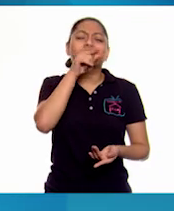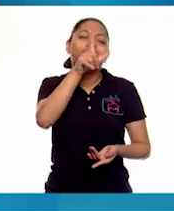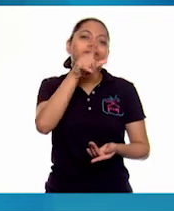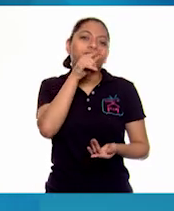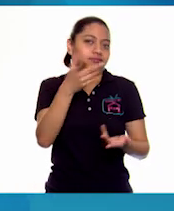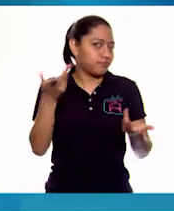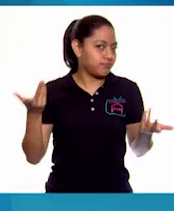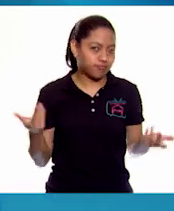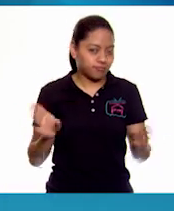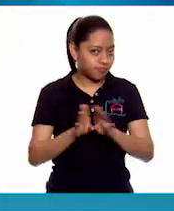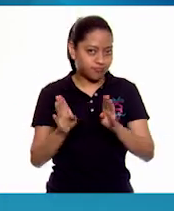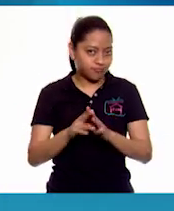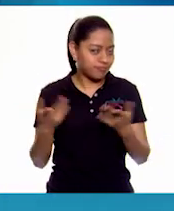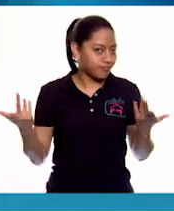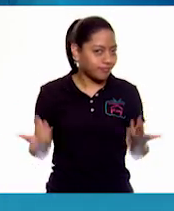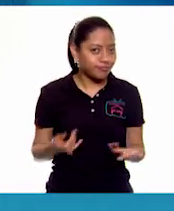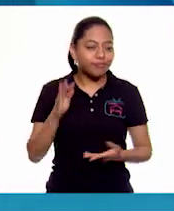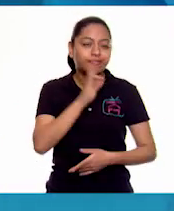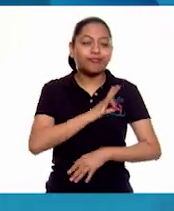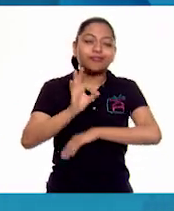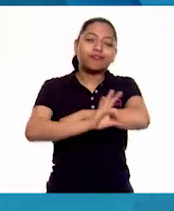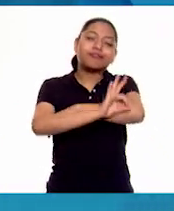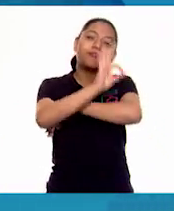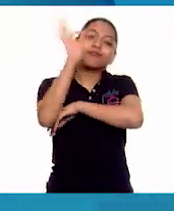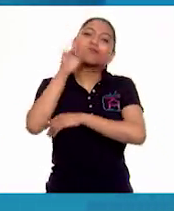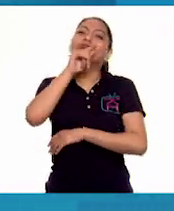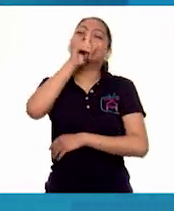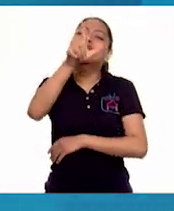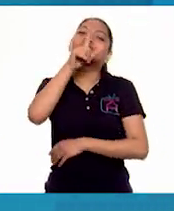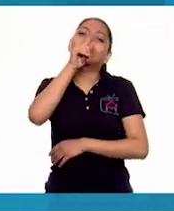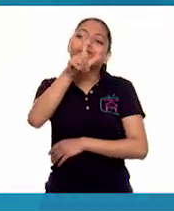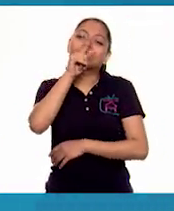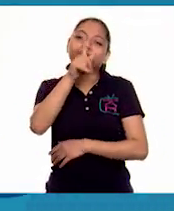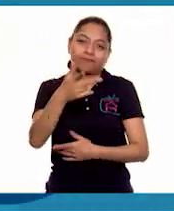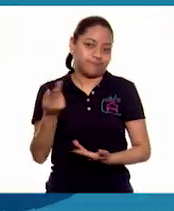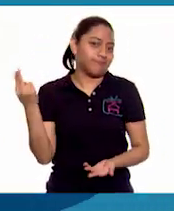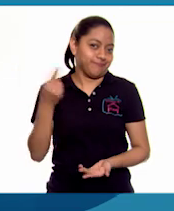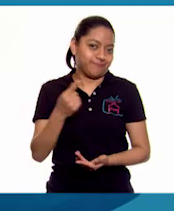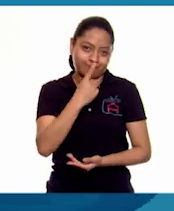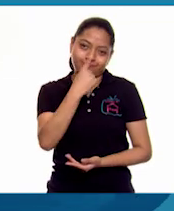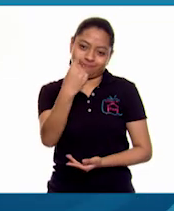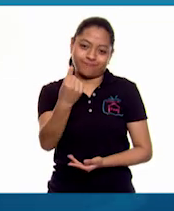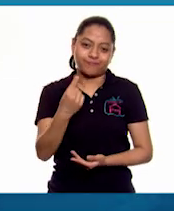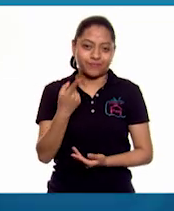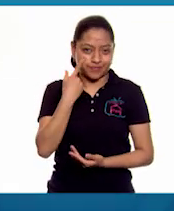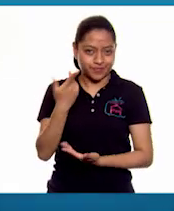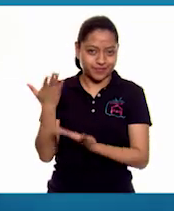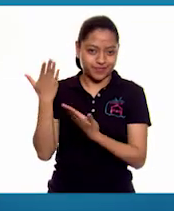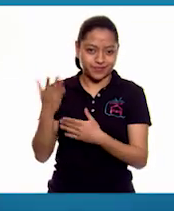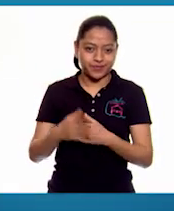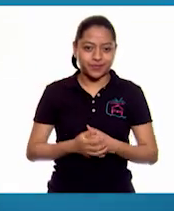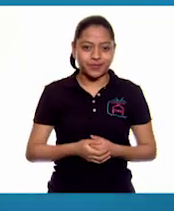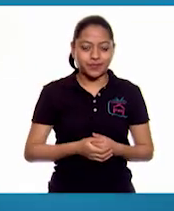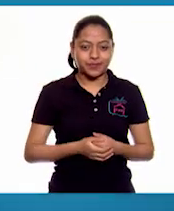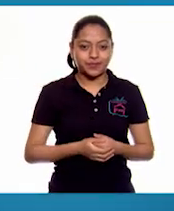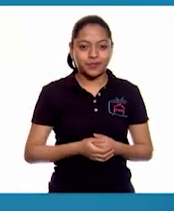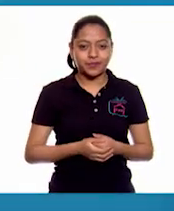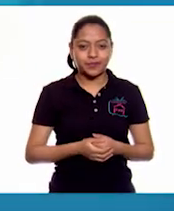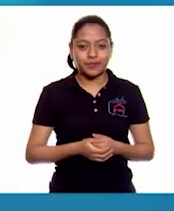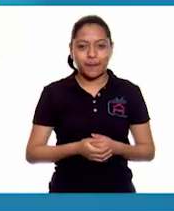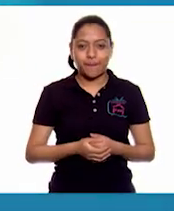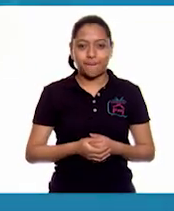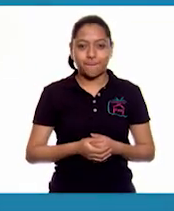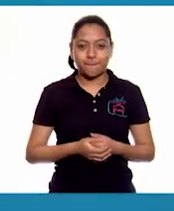mañanas y hacernos feliz el día desde temprano. Ahí está, su piquito para que cante, luego